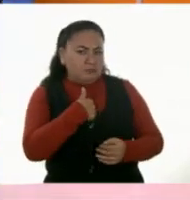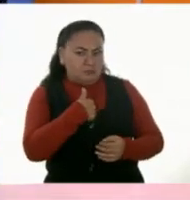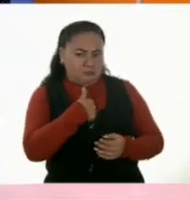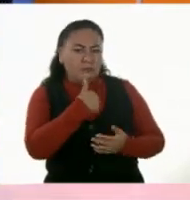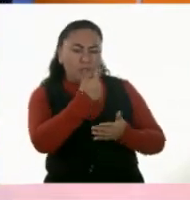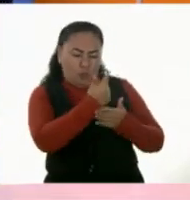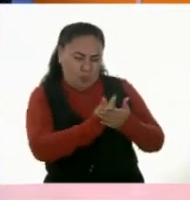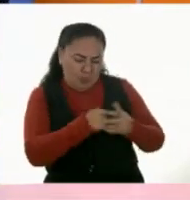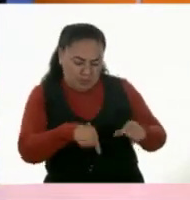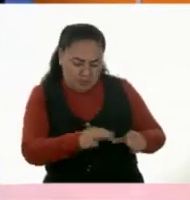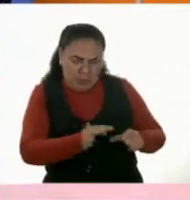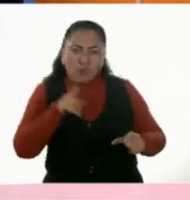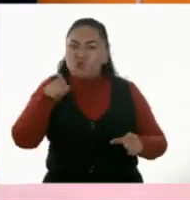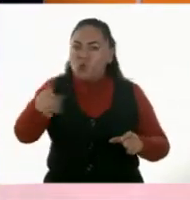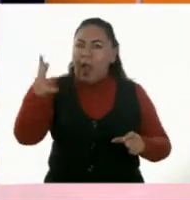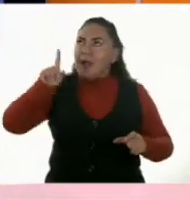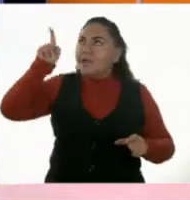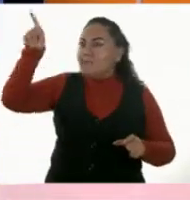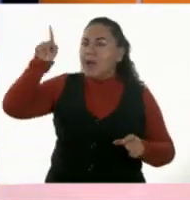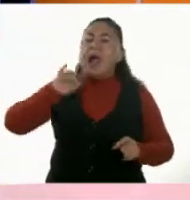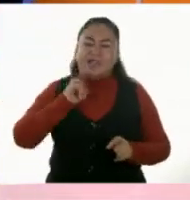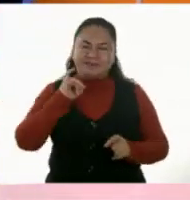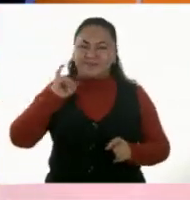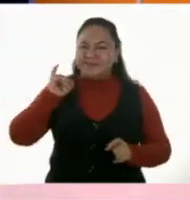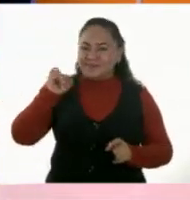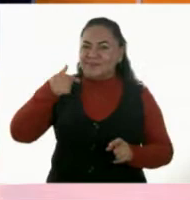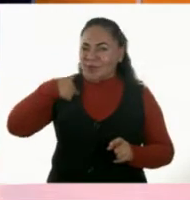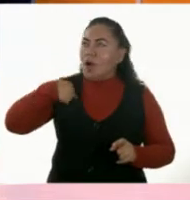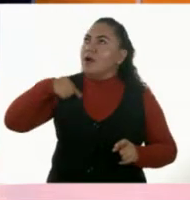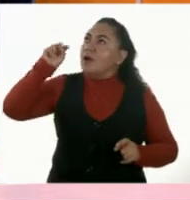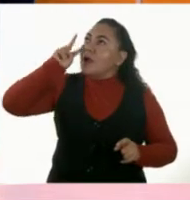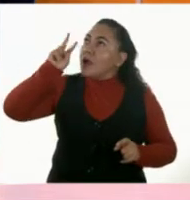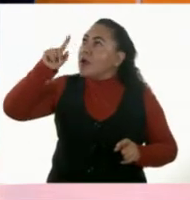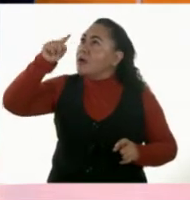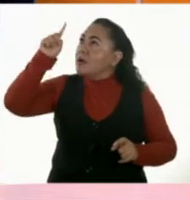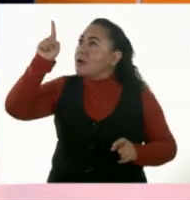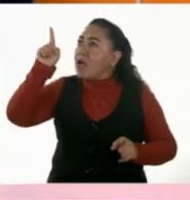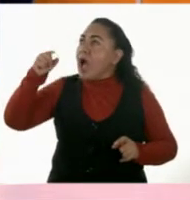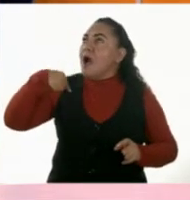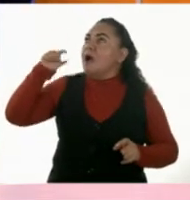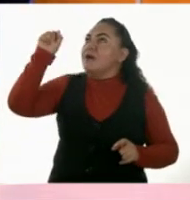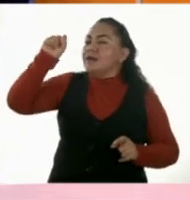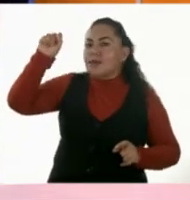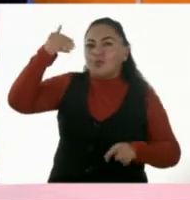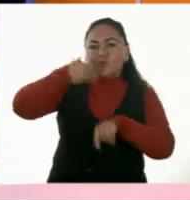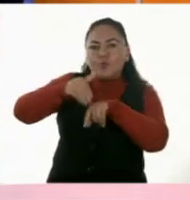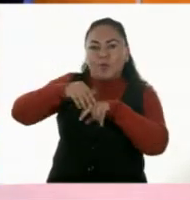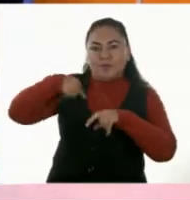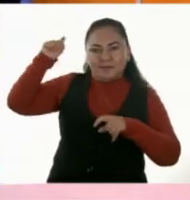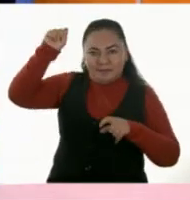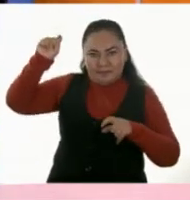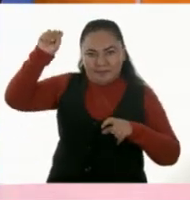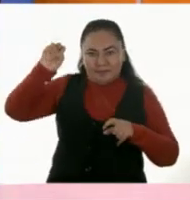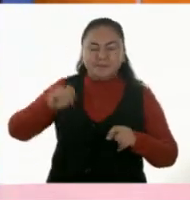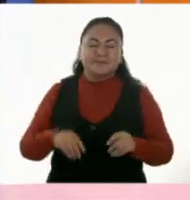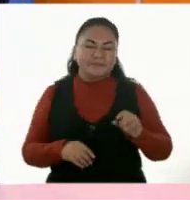acá y tú en el pizarrón. Me parece perfecto. Y yo acá voy anotando las fichitas que son. Perfecto. Perfecto.